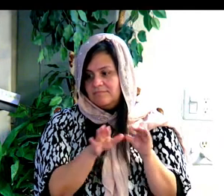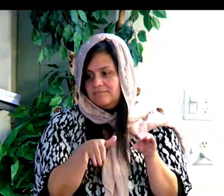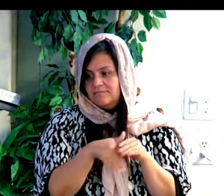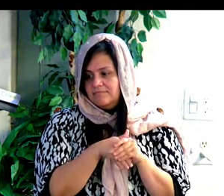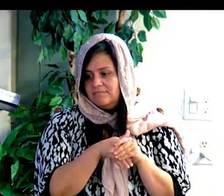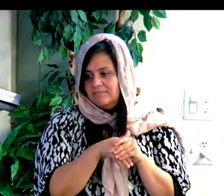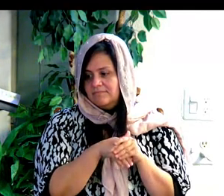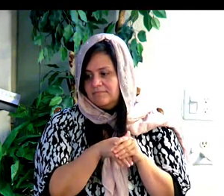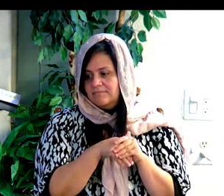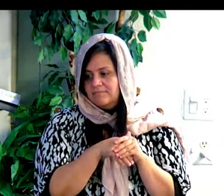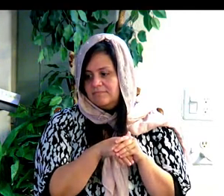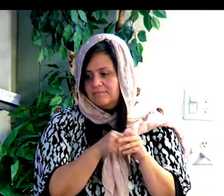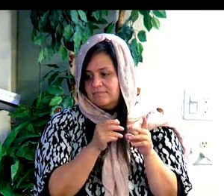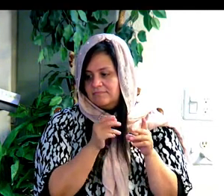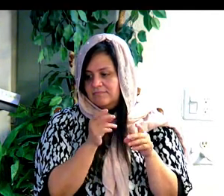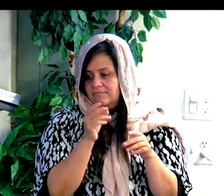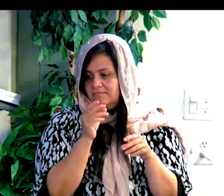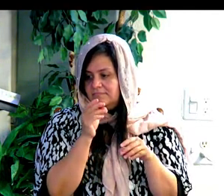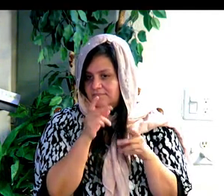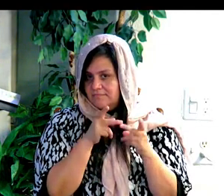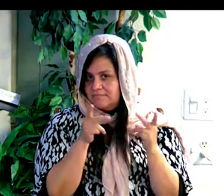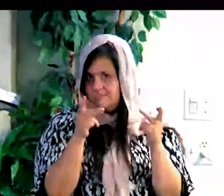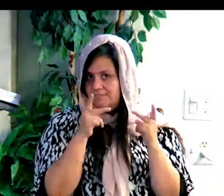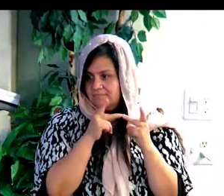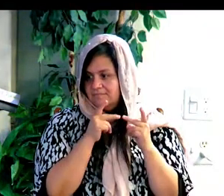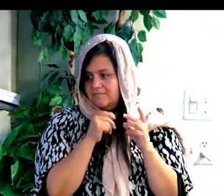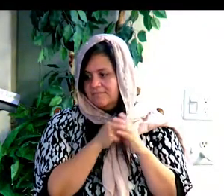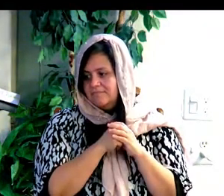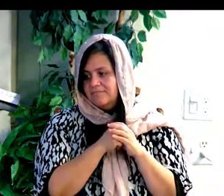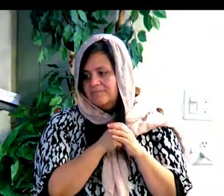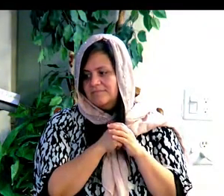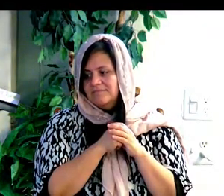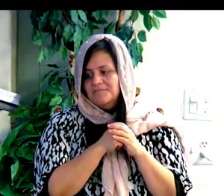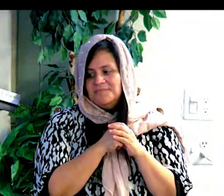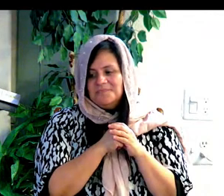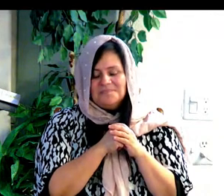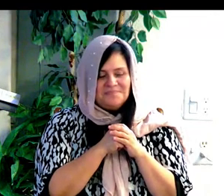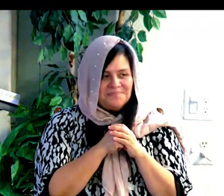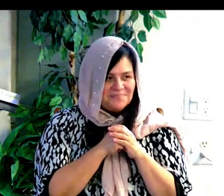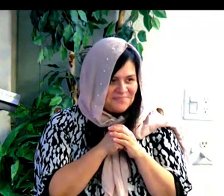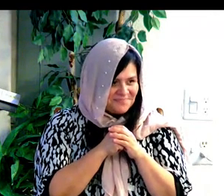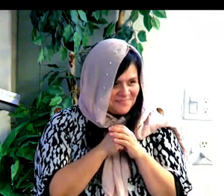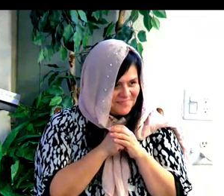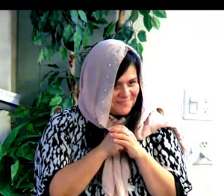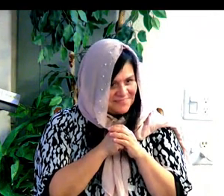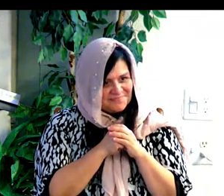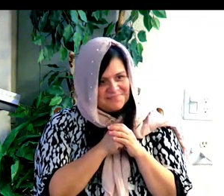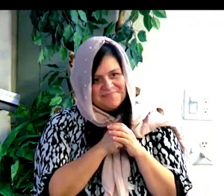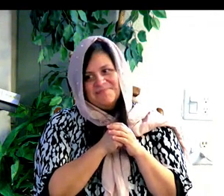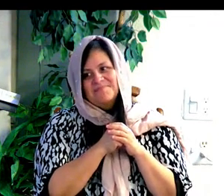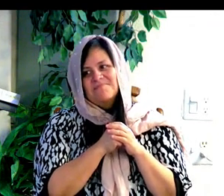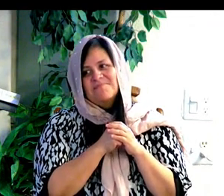entonces él va adentro de la tienda después de la boda, la cámara, después de la boda,